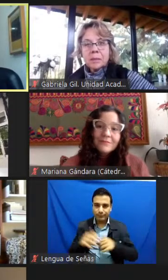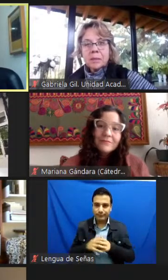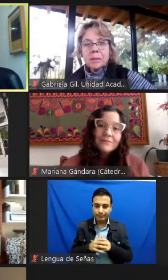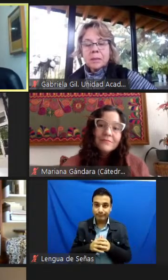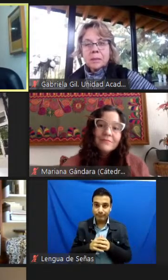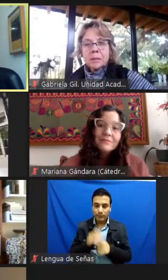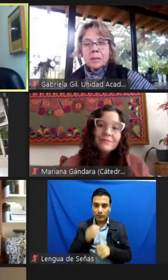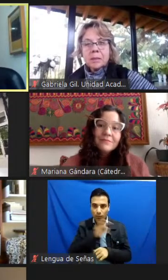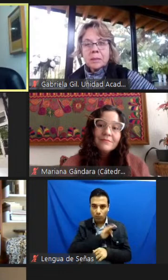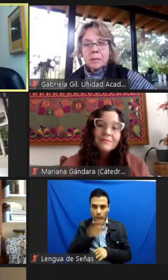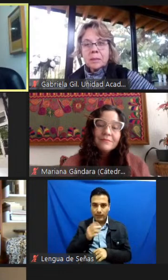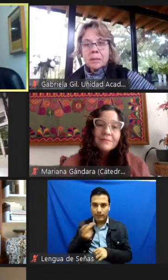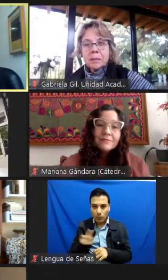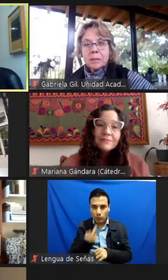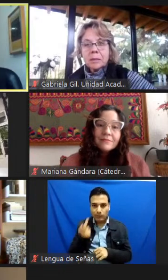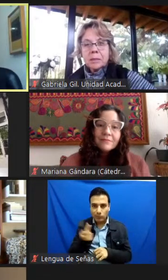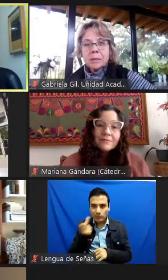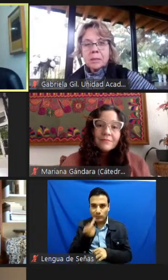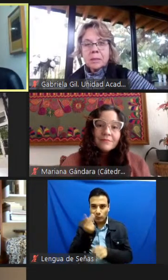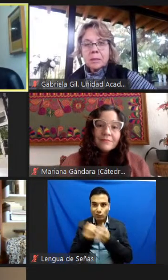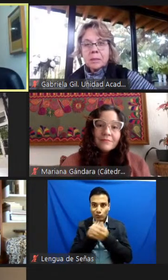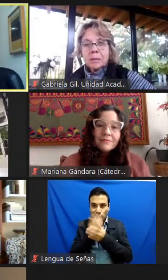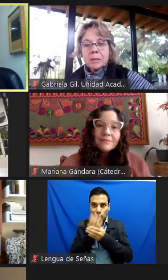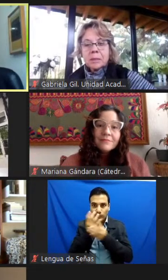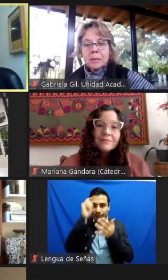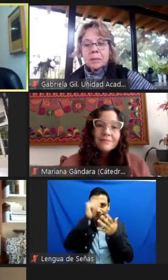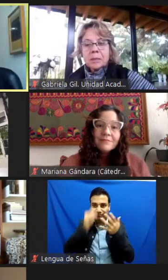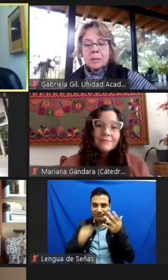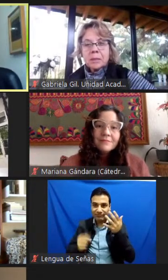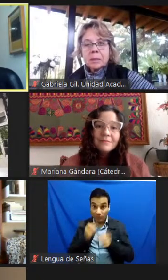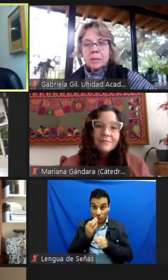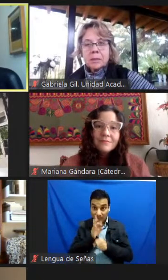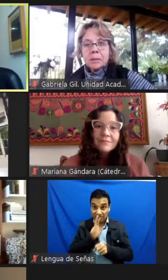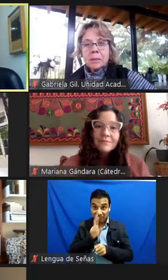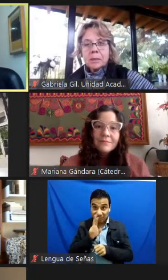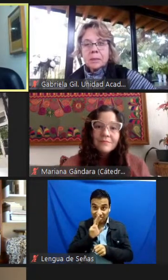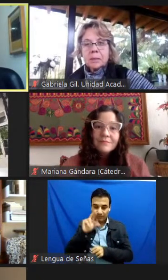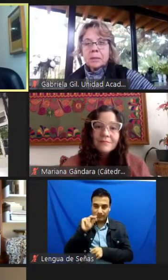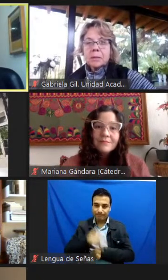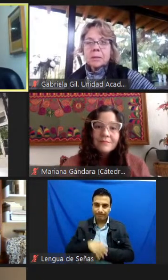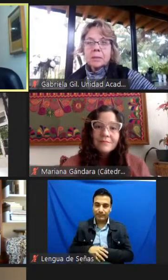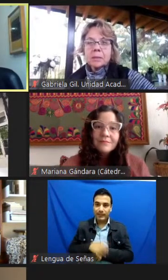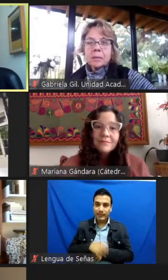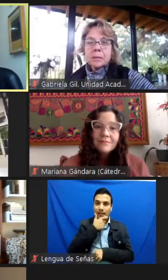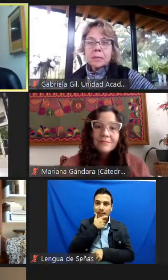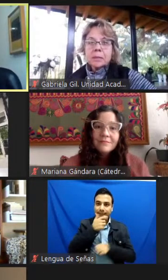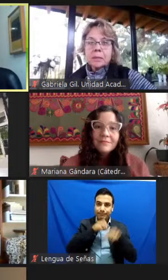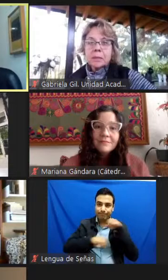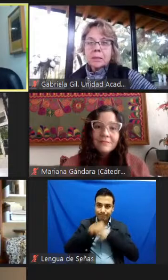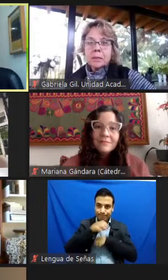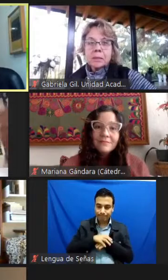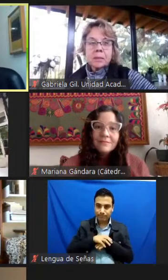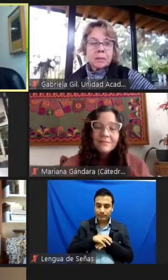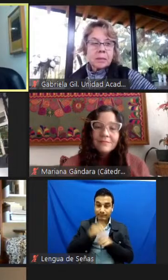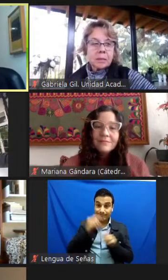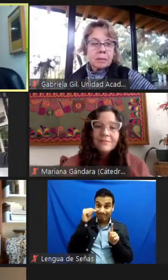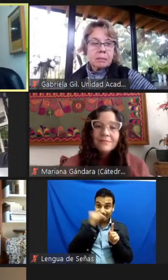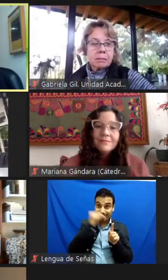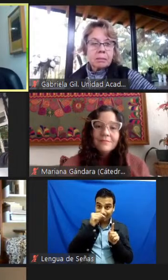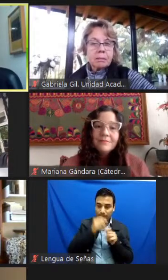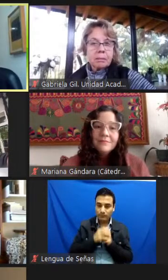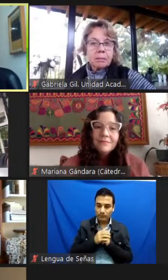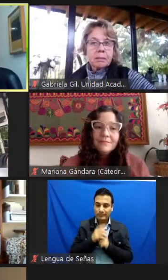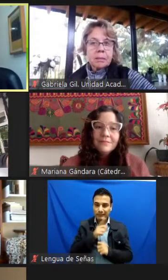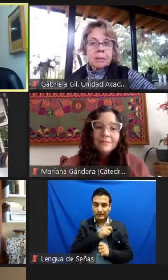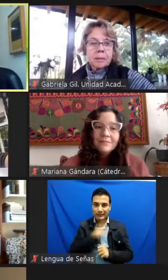que una guía para encontrar respuestas. Para British Council, la discapacidad está en el centro de nuestras acciones y es un